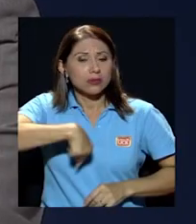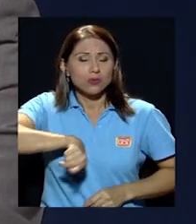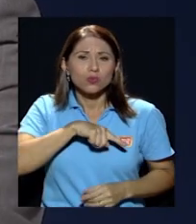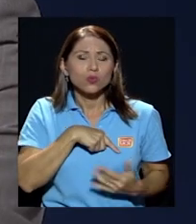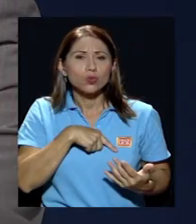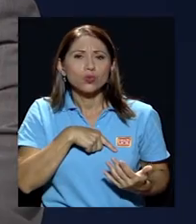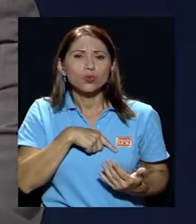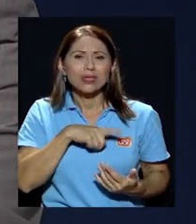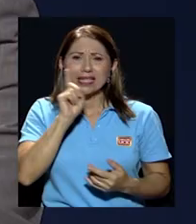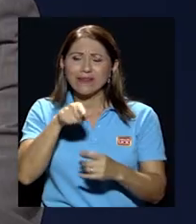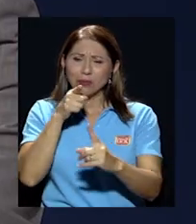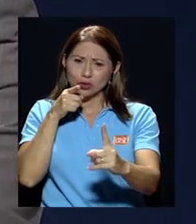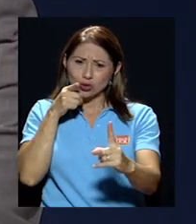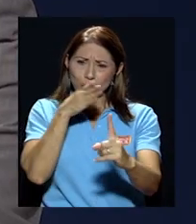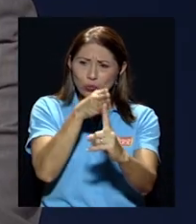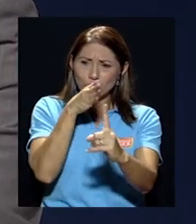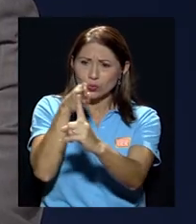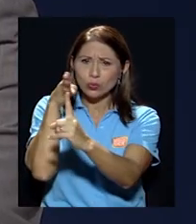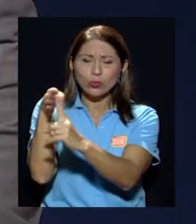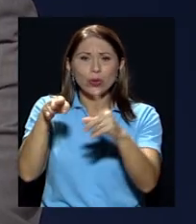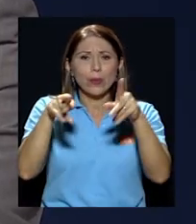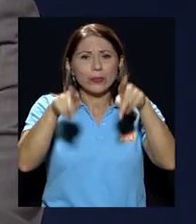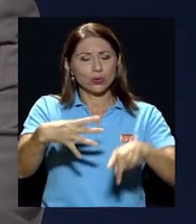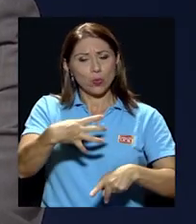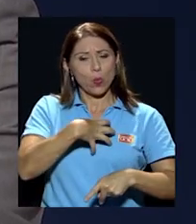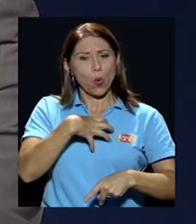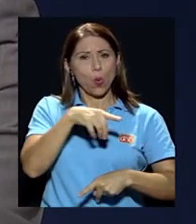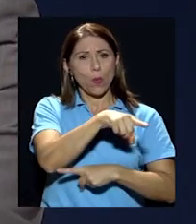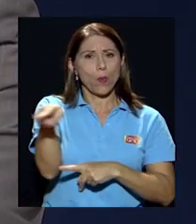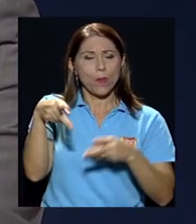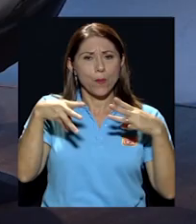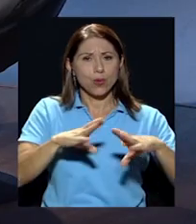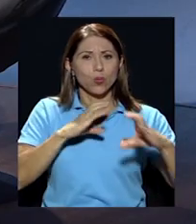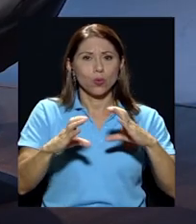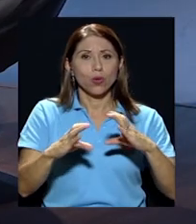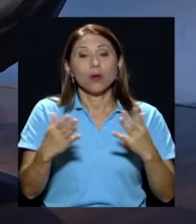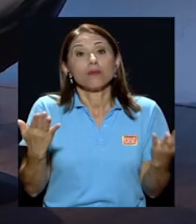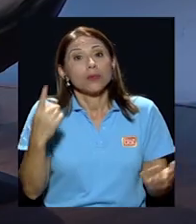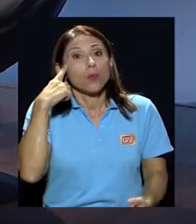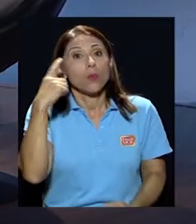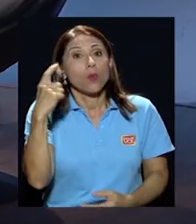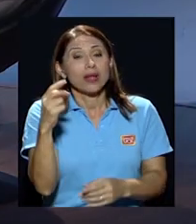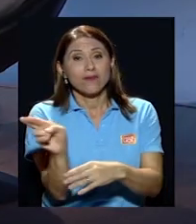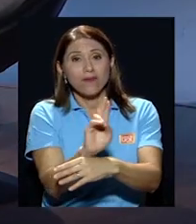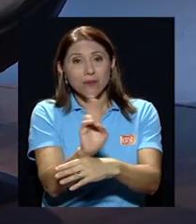a las personas que son propietarias de esos medios? bueno porque Repretel su socio